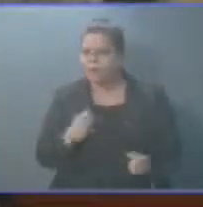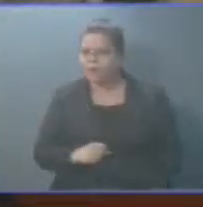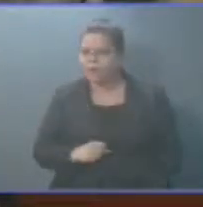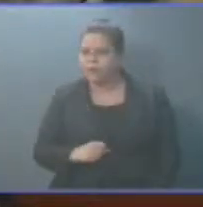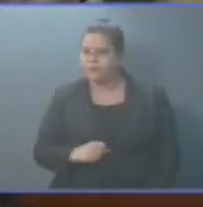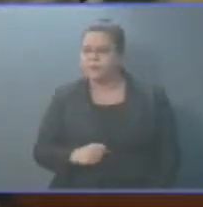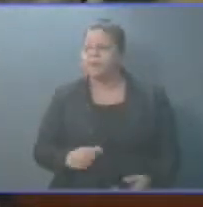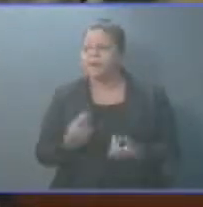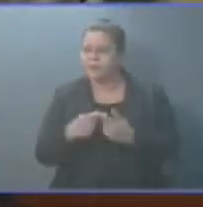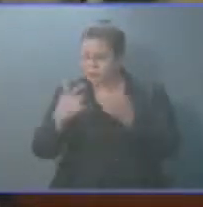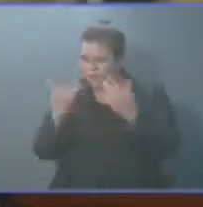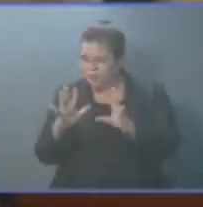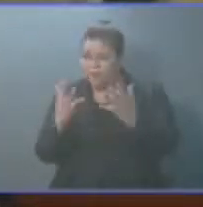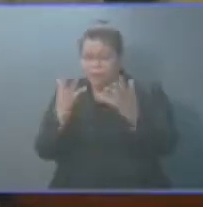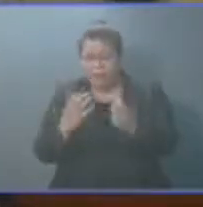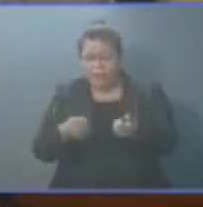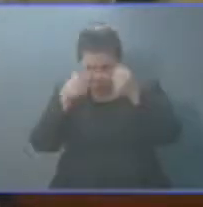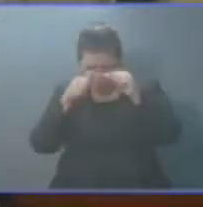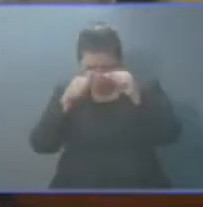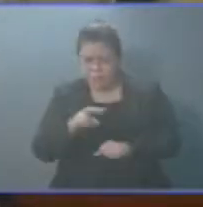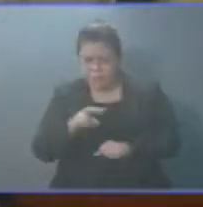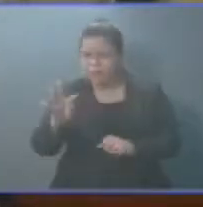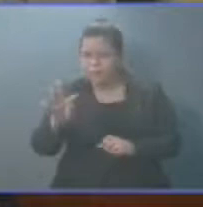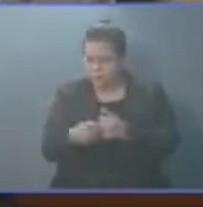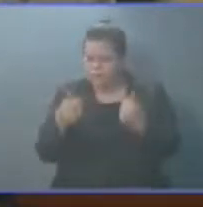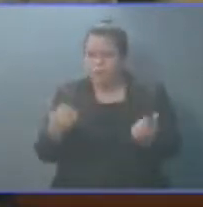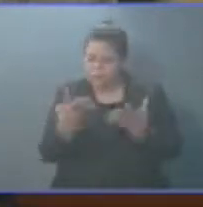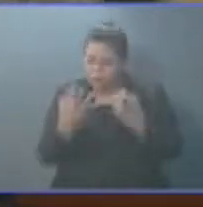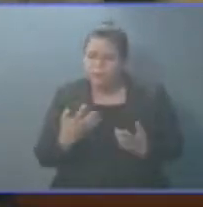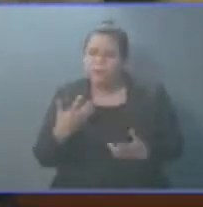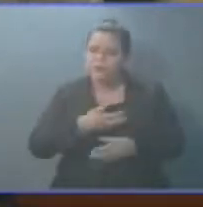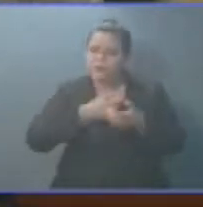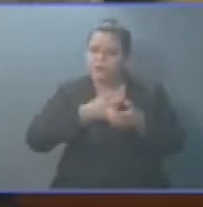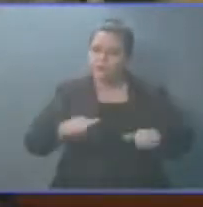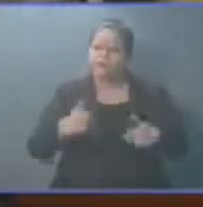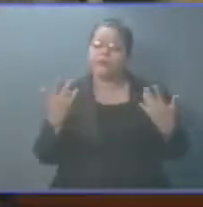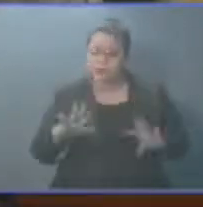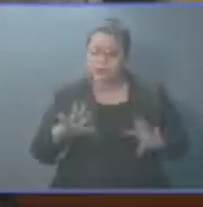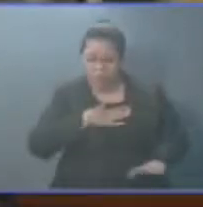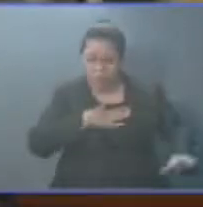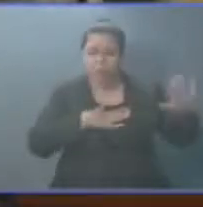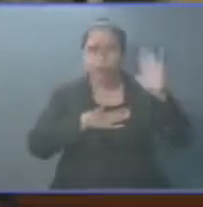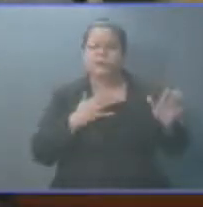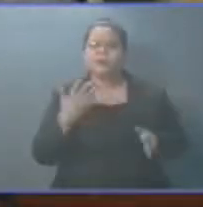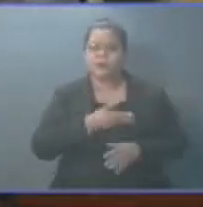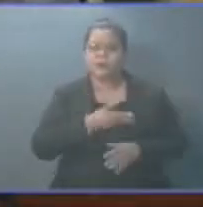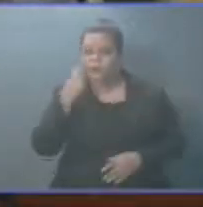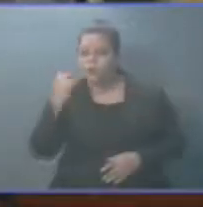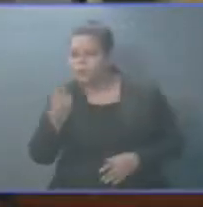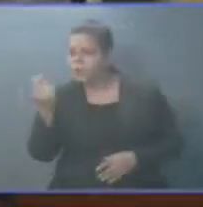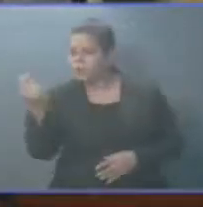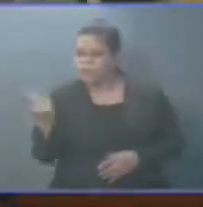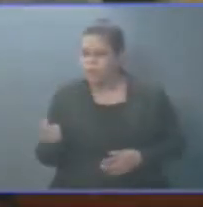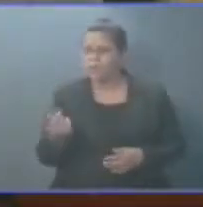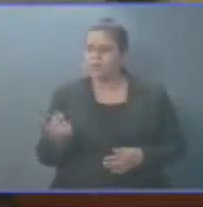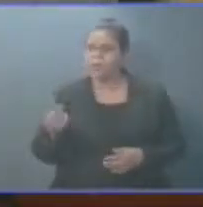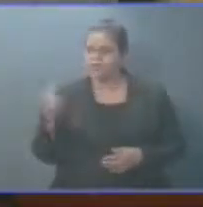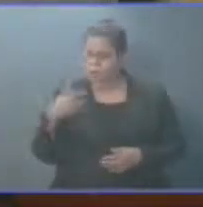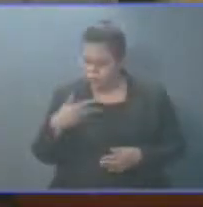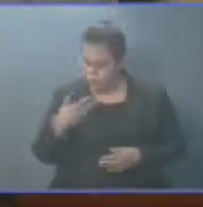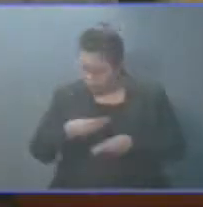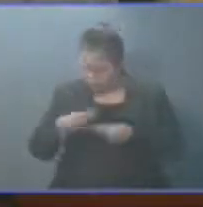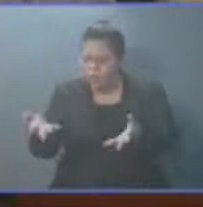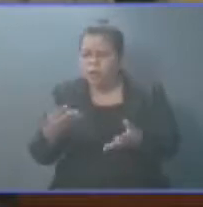Quisiéramos haberle aprobado los 24 millones. Y tenemos un compromiso que les vamos a conseguir a esos fondos, señores veteranos.